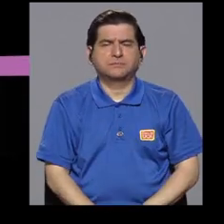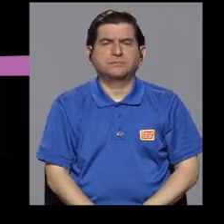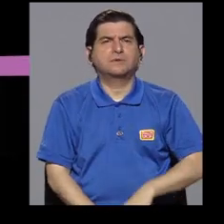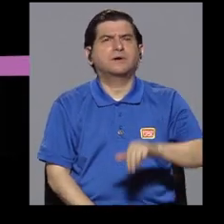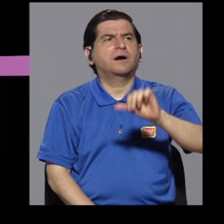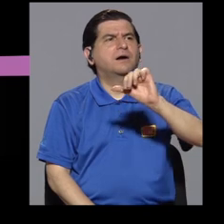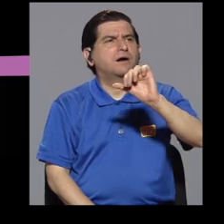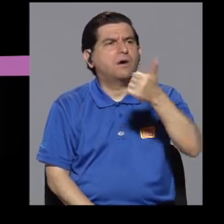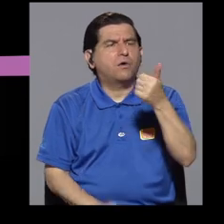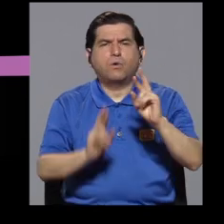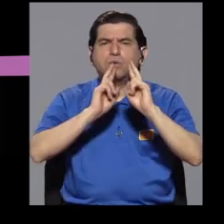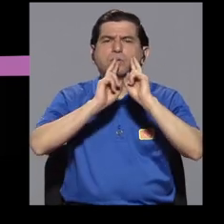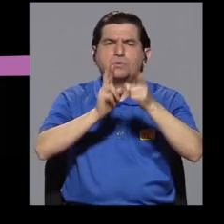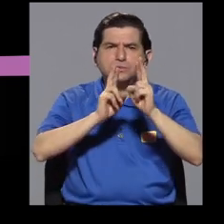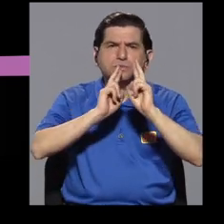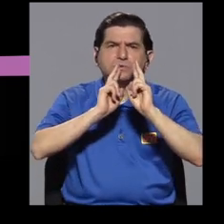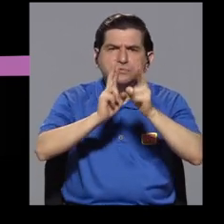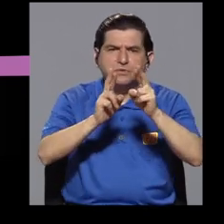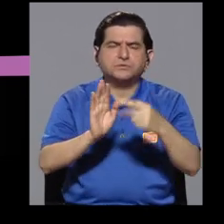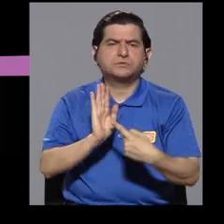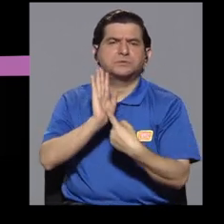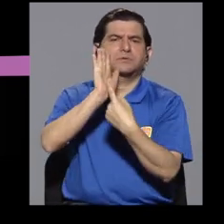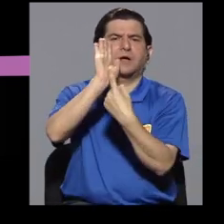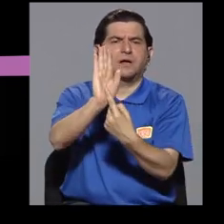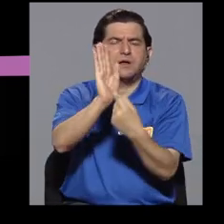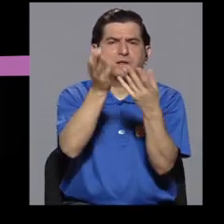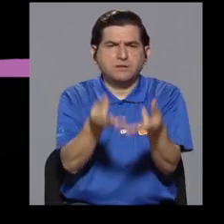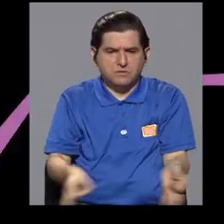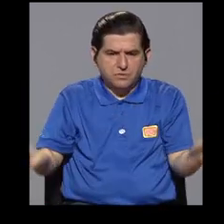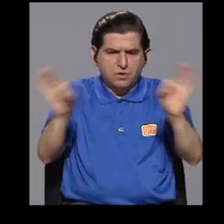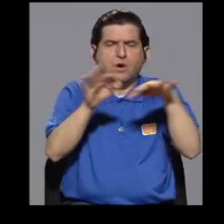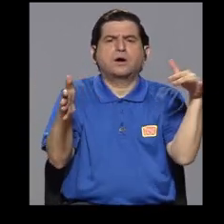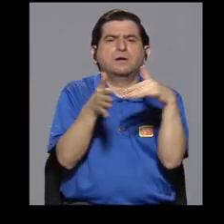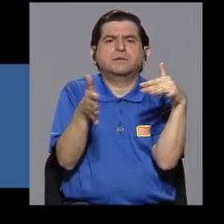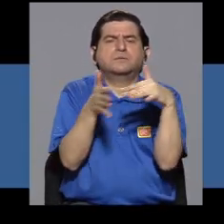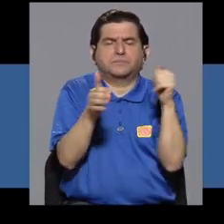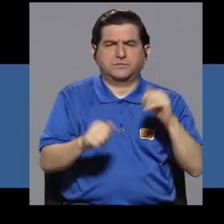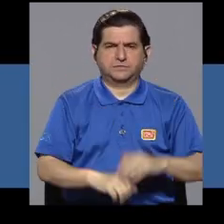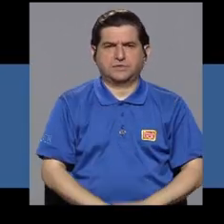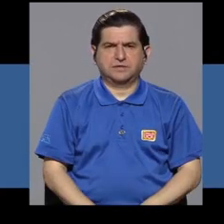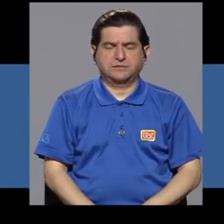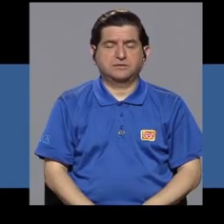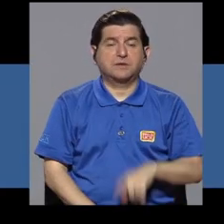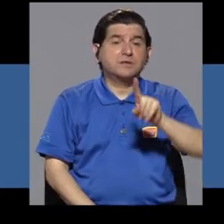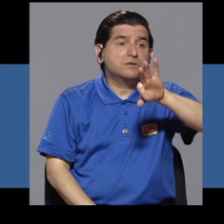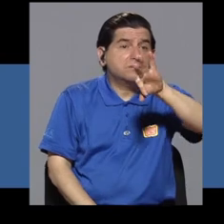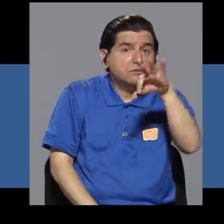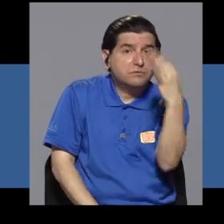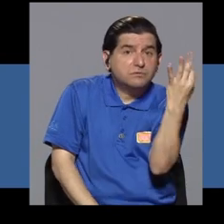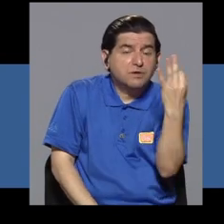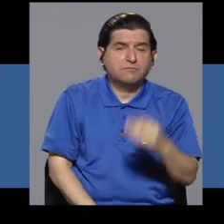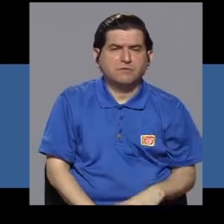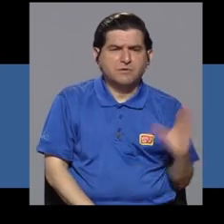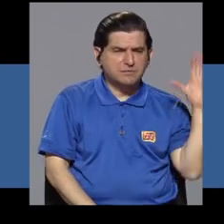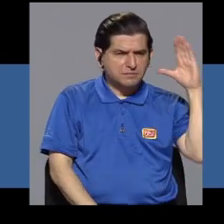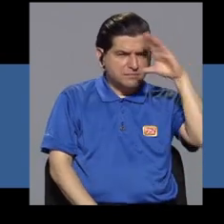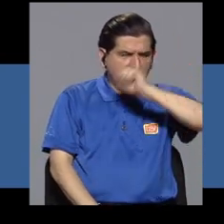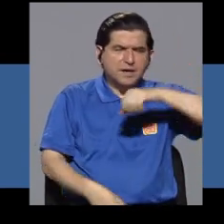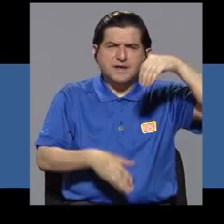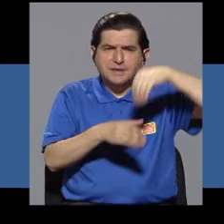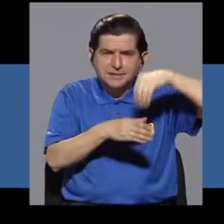es que, de alguna manera, denotamos que estamos invirtiendo de manera importante en